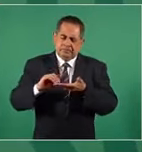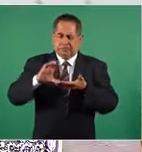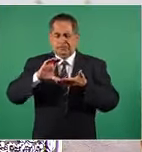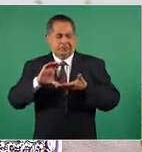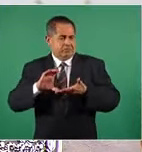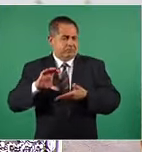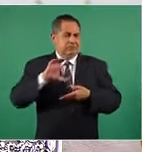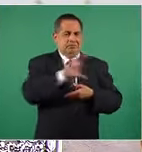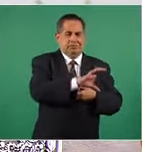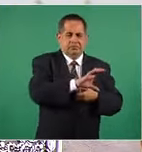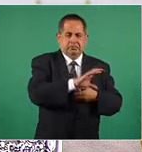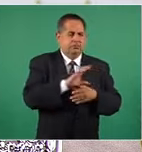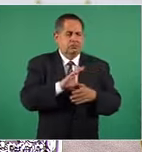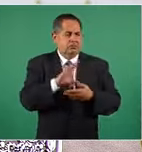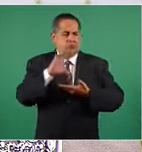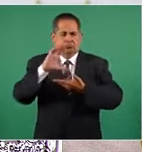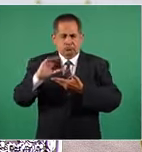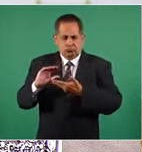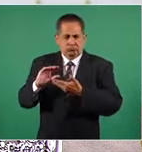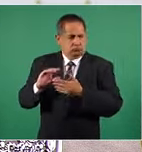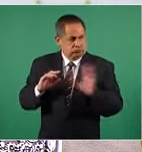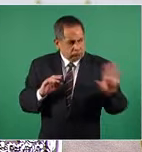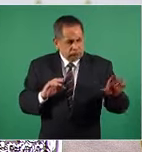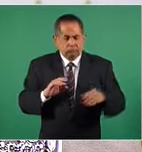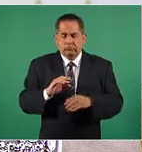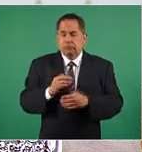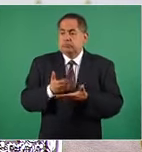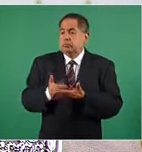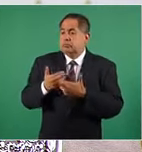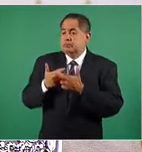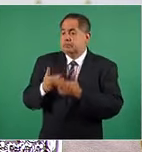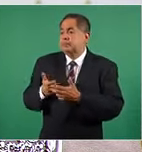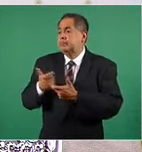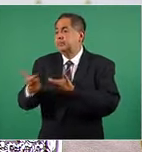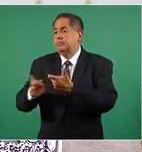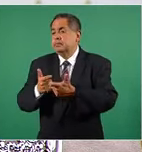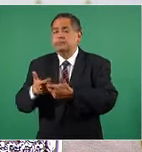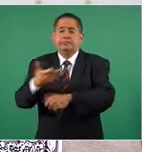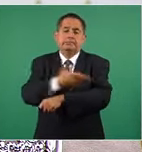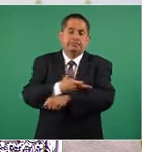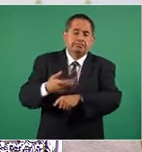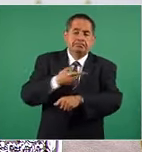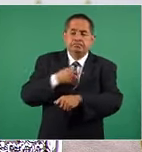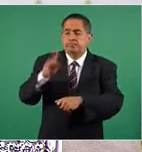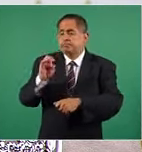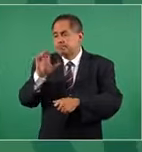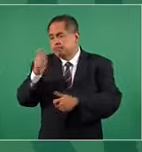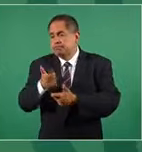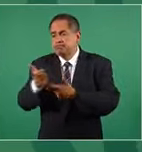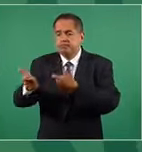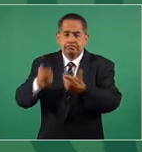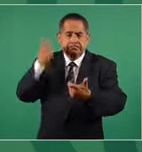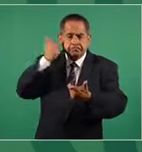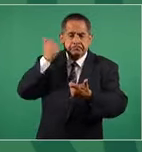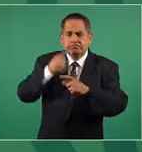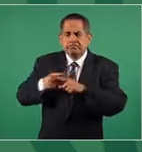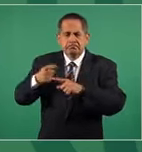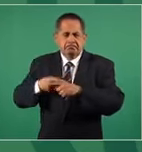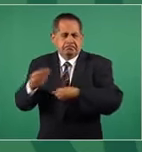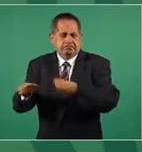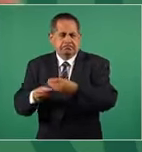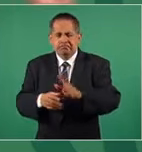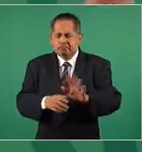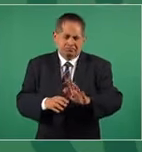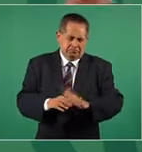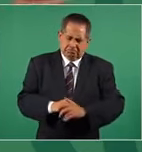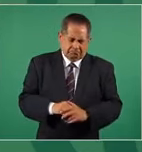se utiliza para dar becas a estudiantes de familias pobres, se utiliza para las pensiones. no,